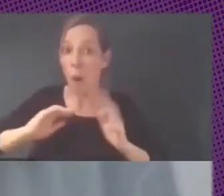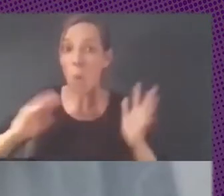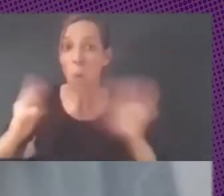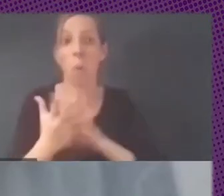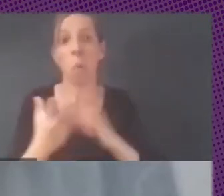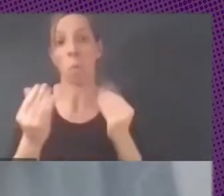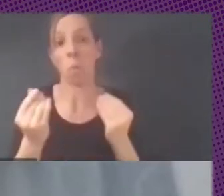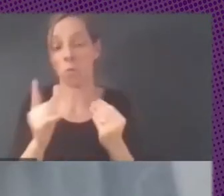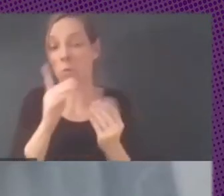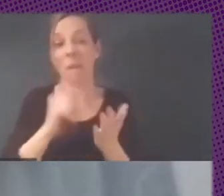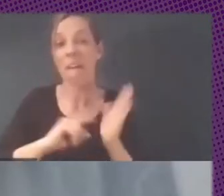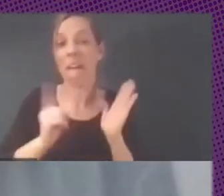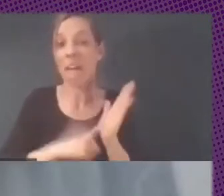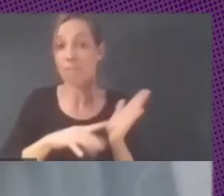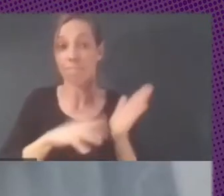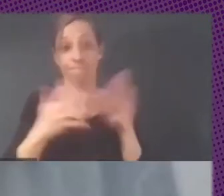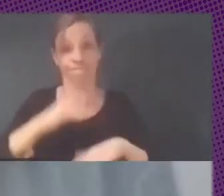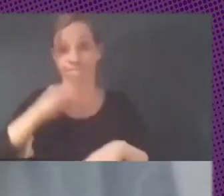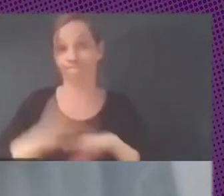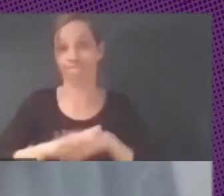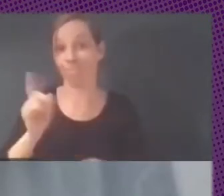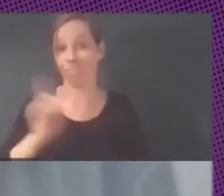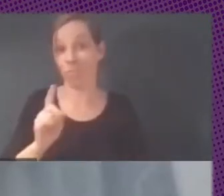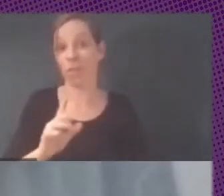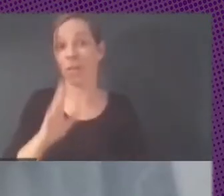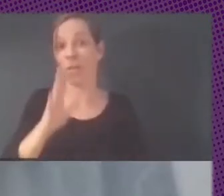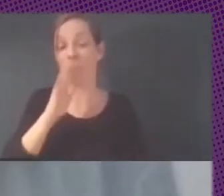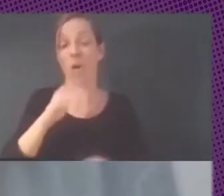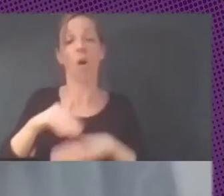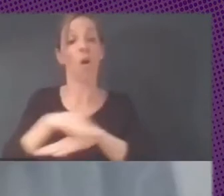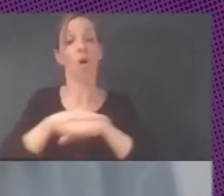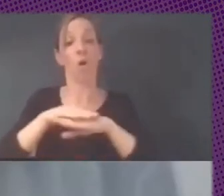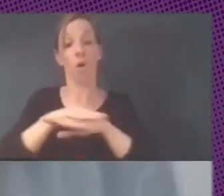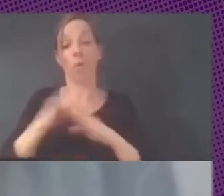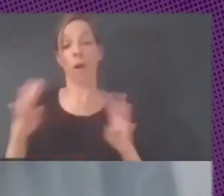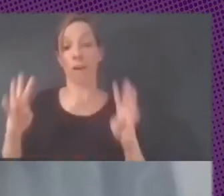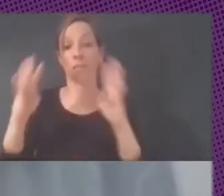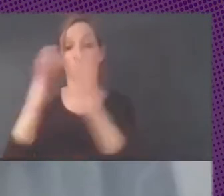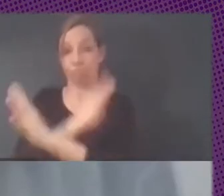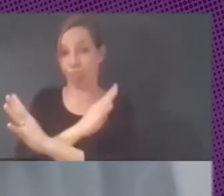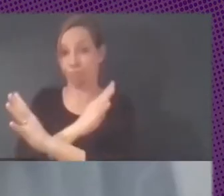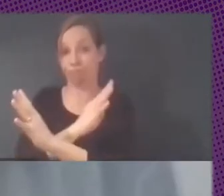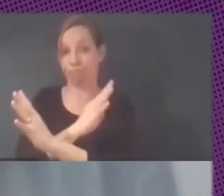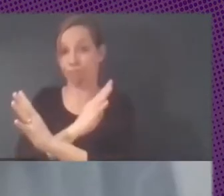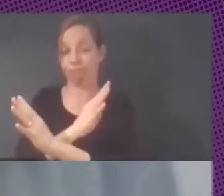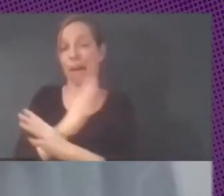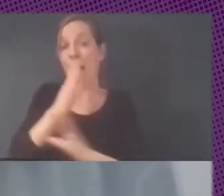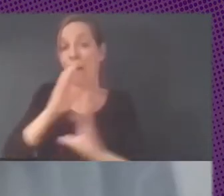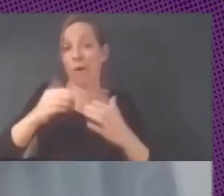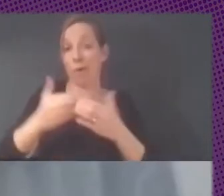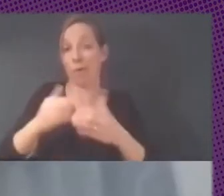ley, ya ni dentro del Frente Amplio, con los gobiernos del Frente Amplio, mucho menos ahora que tenemos la derecha en el gobierno.